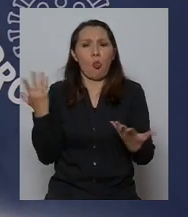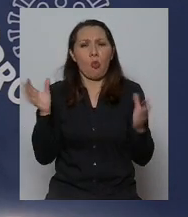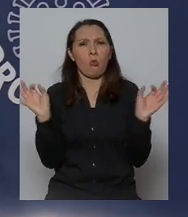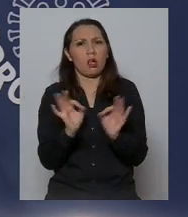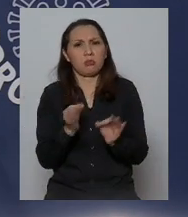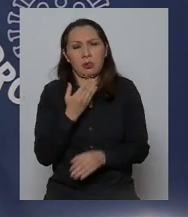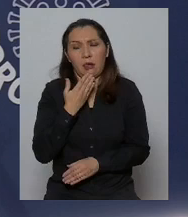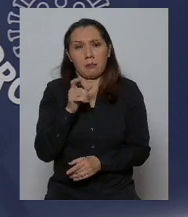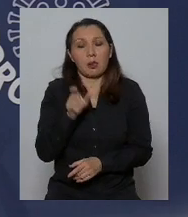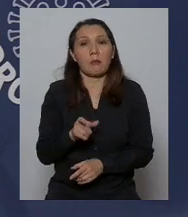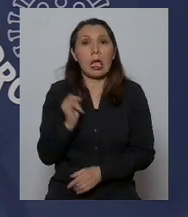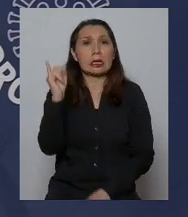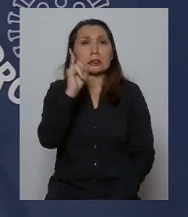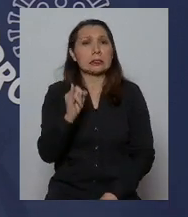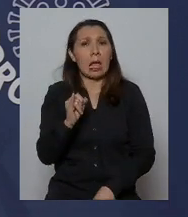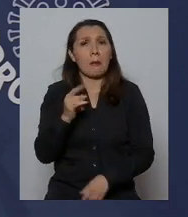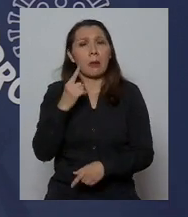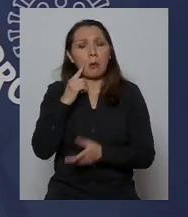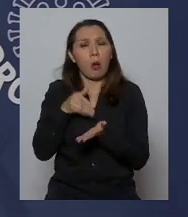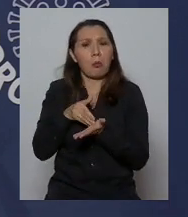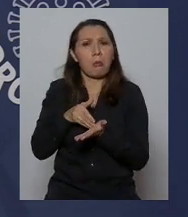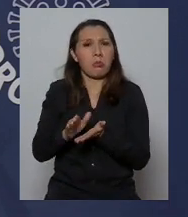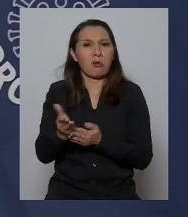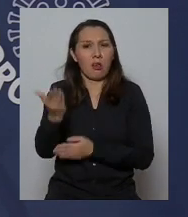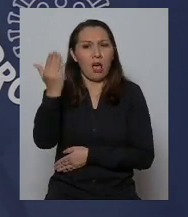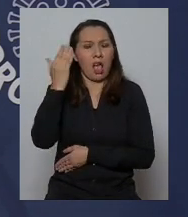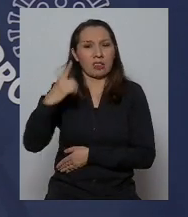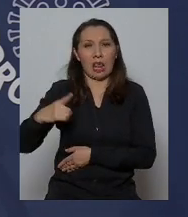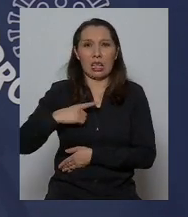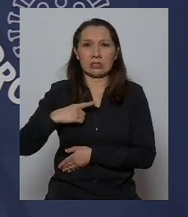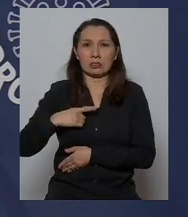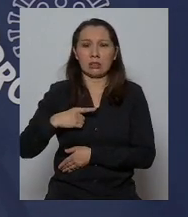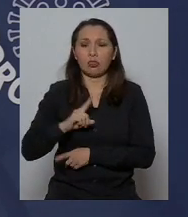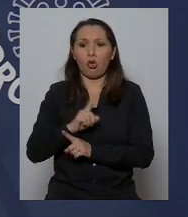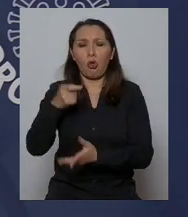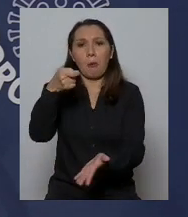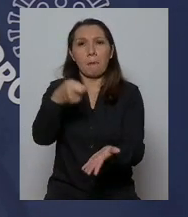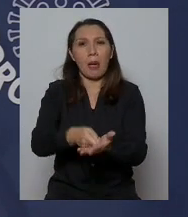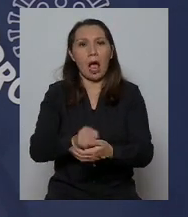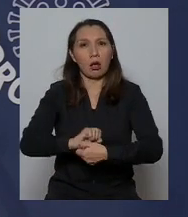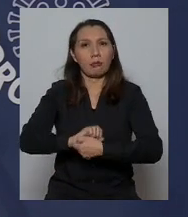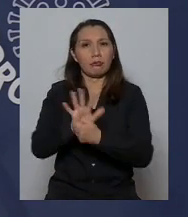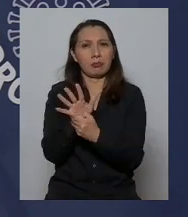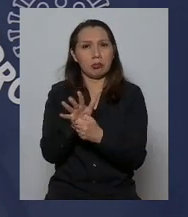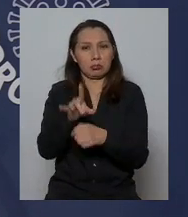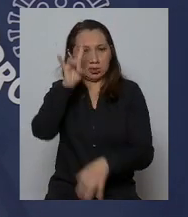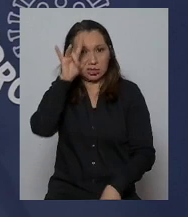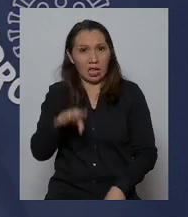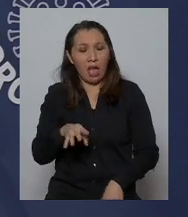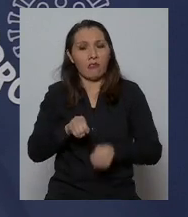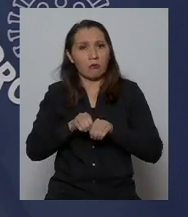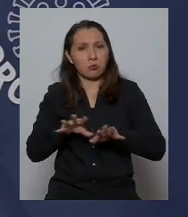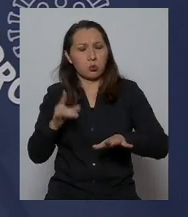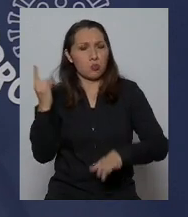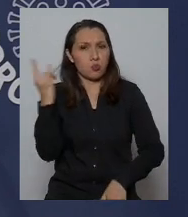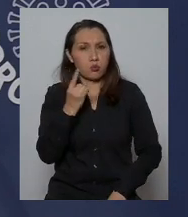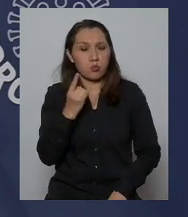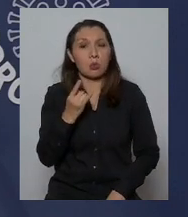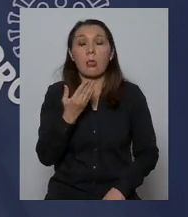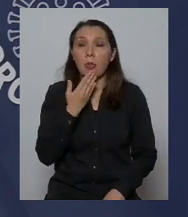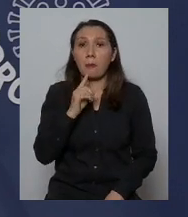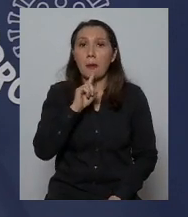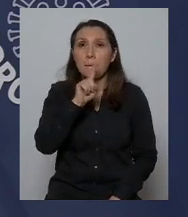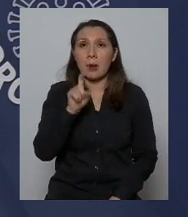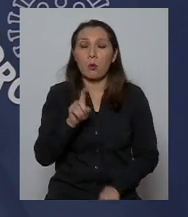explicar también que una ISAPRE haya podido rechazar en el pasado una licencia y no haya pagado por COVID-19 si estamos en medio de una emergencia y también